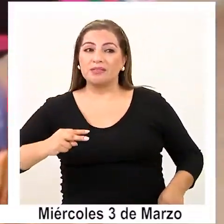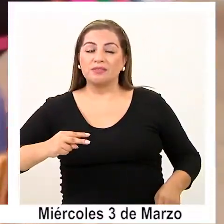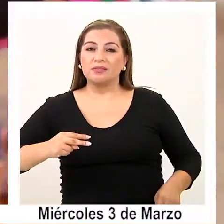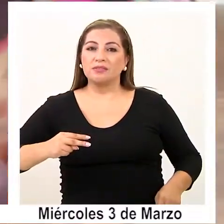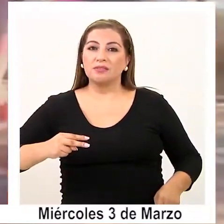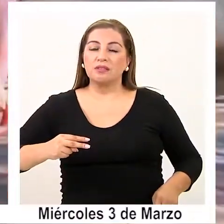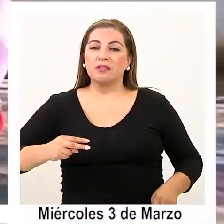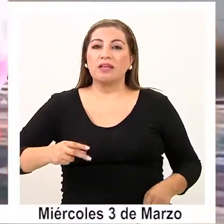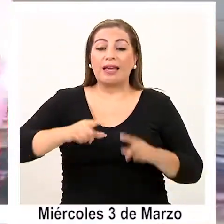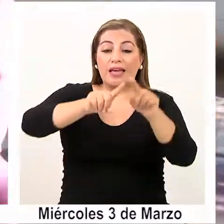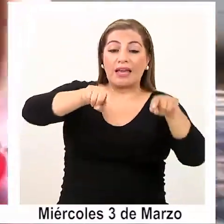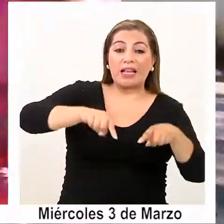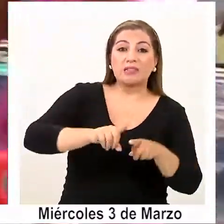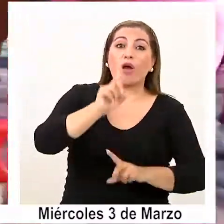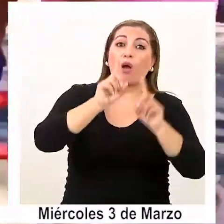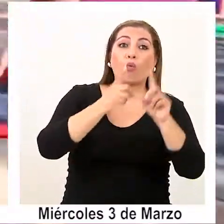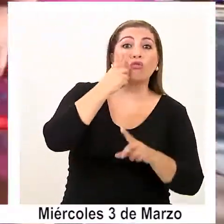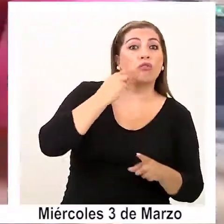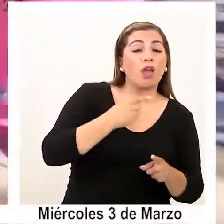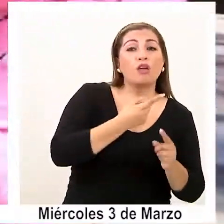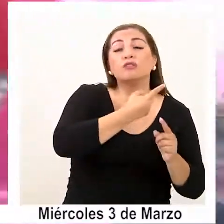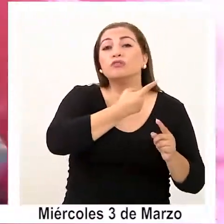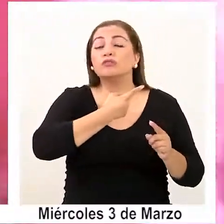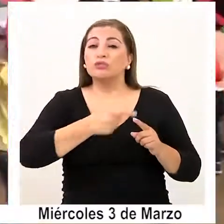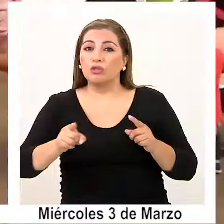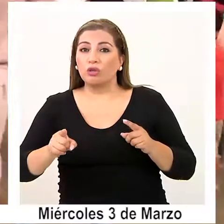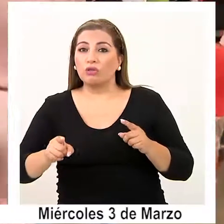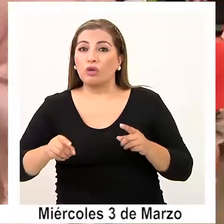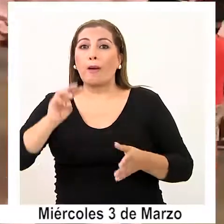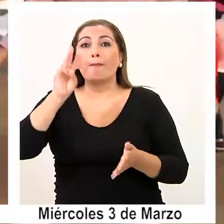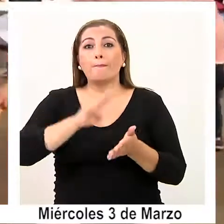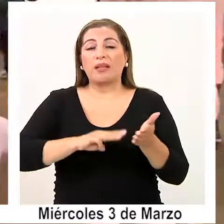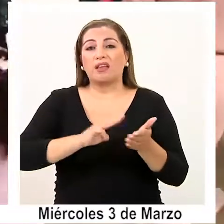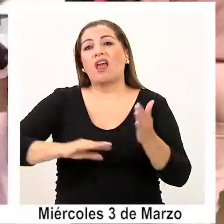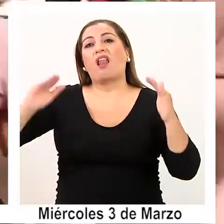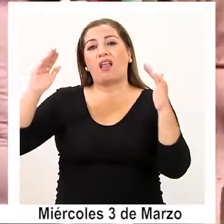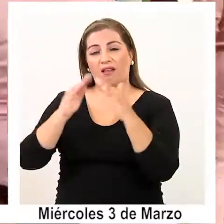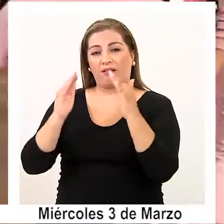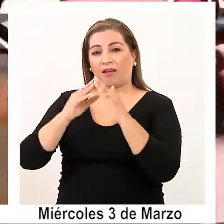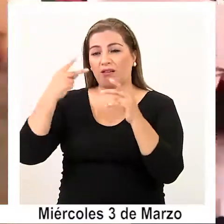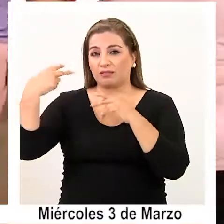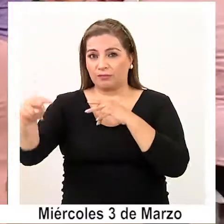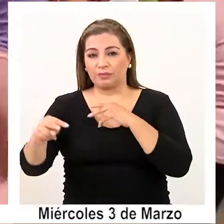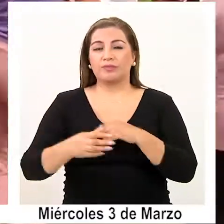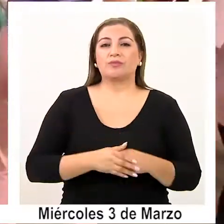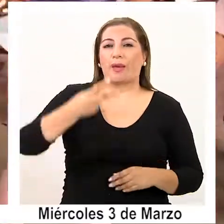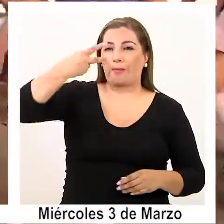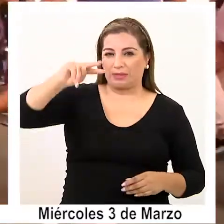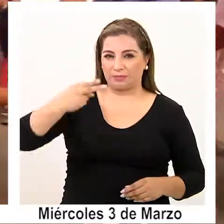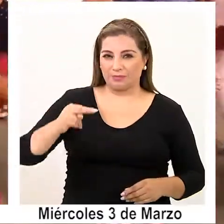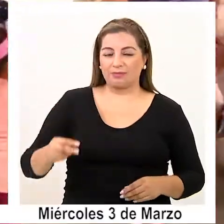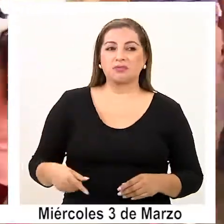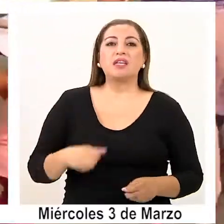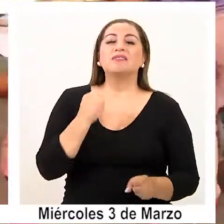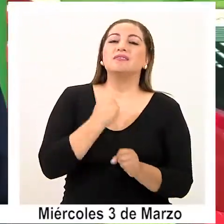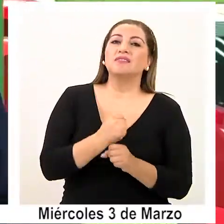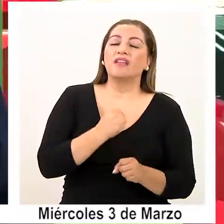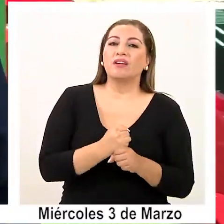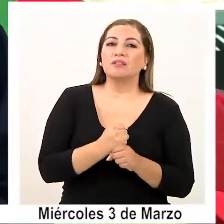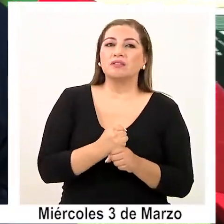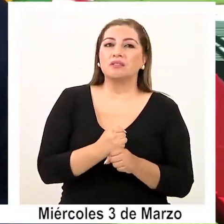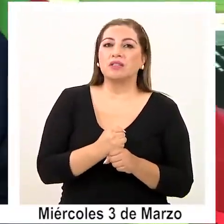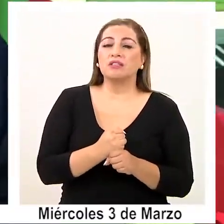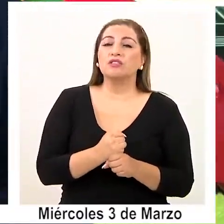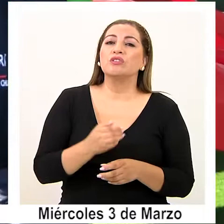clases en las salas algunos días y otros con envío de material pedagógico a los hogares. Se están trabajando las modalidades de